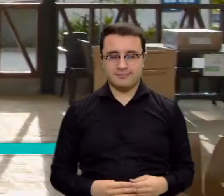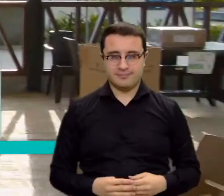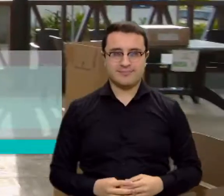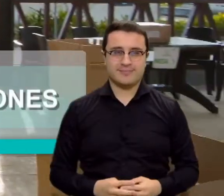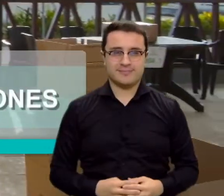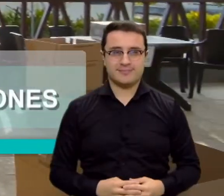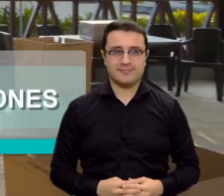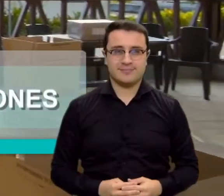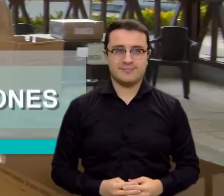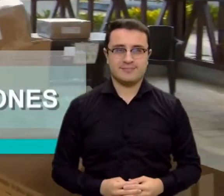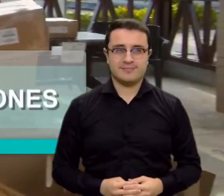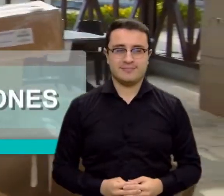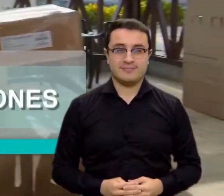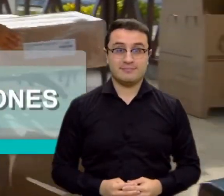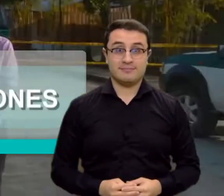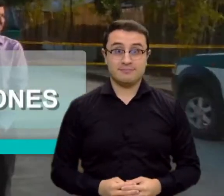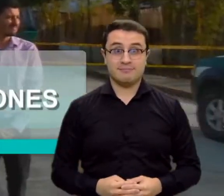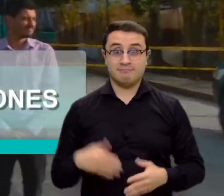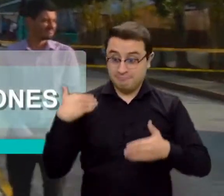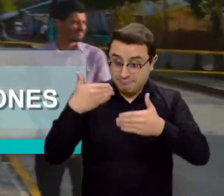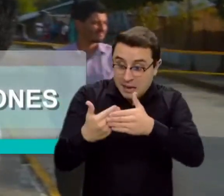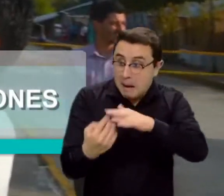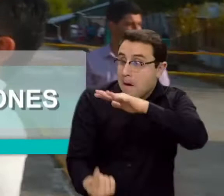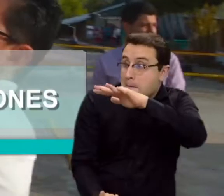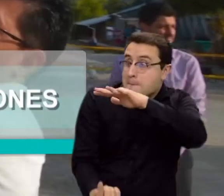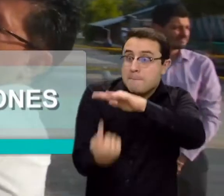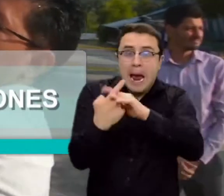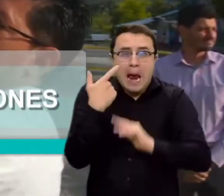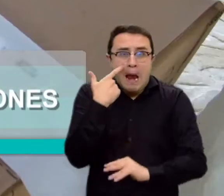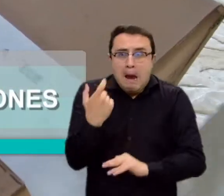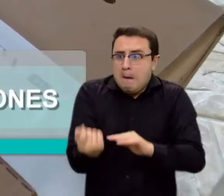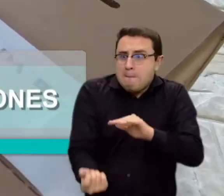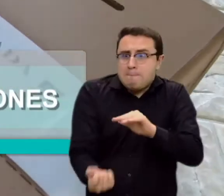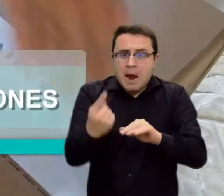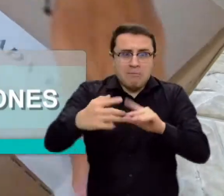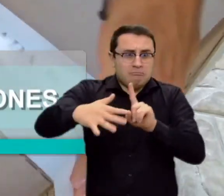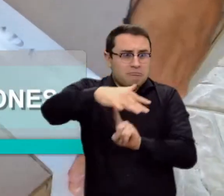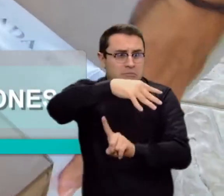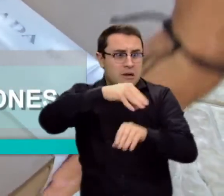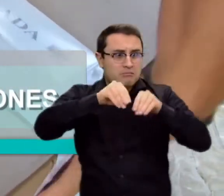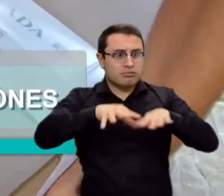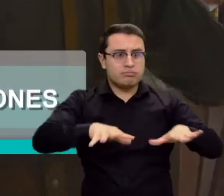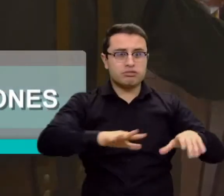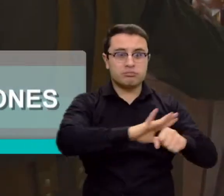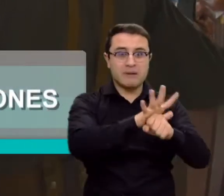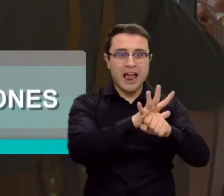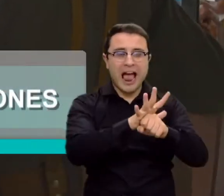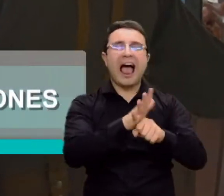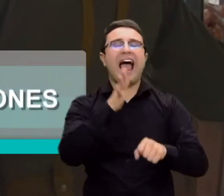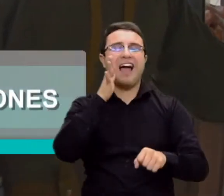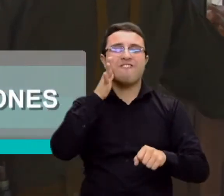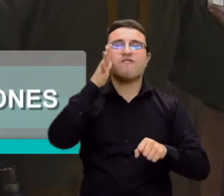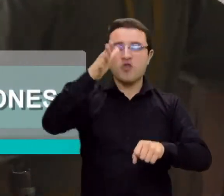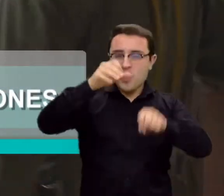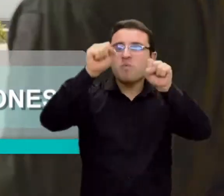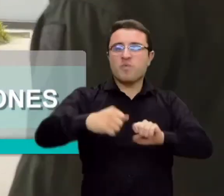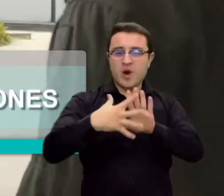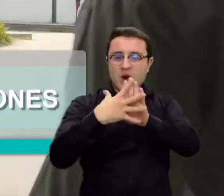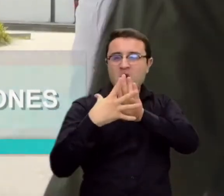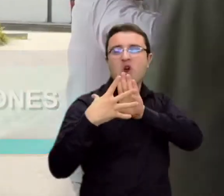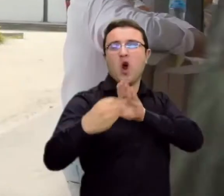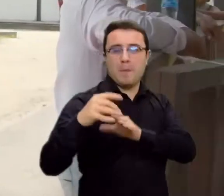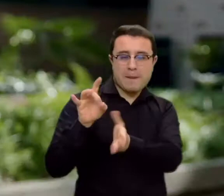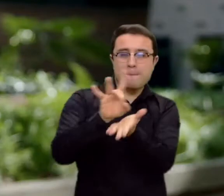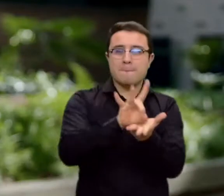Estas elecciones atípicas, las primeras en medio de la pandemia, servirán como modelo para desarrollar votaciones a futuro, cuando